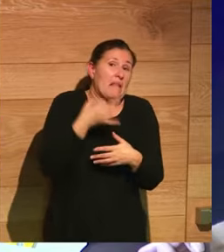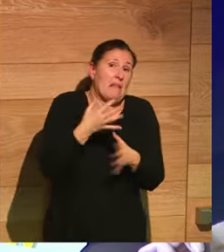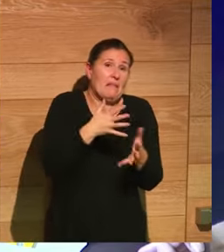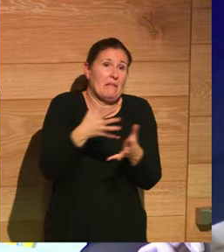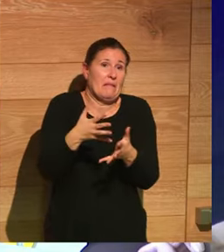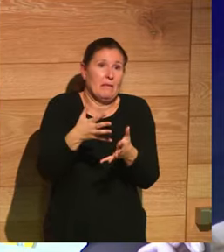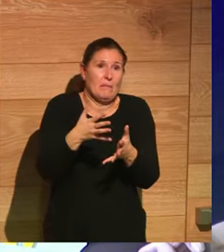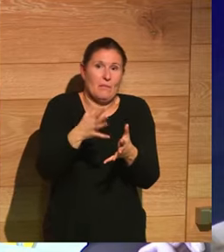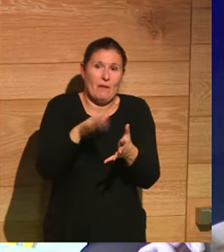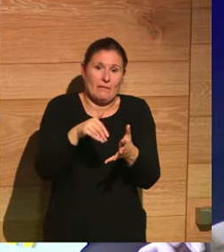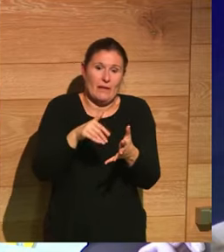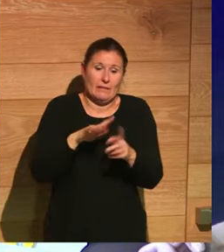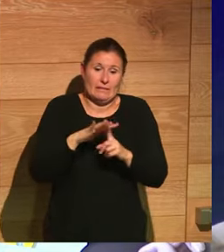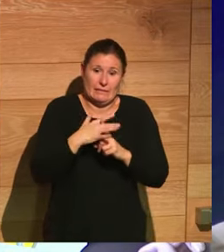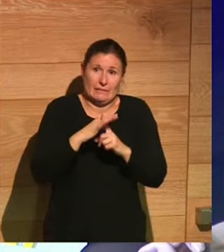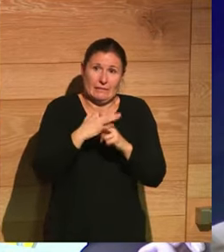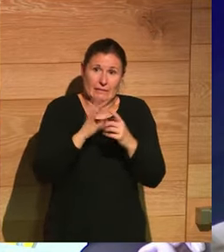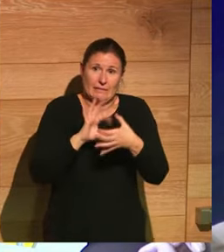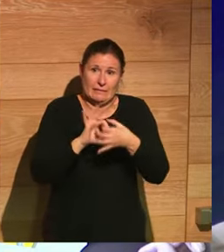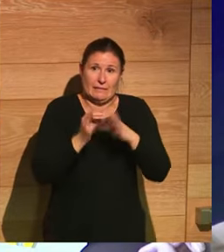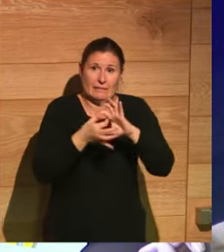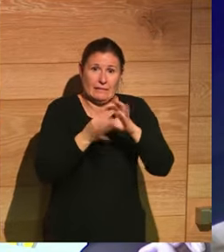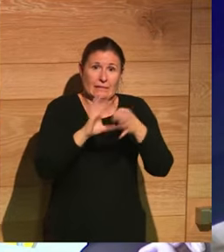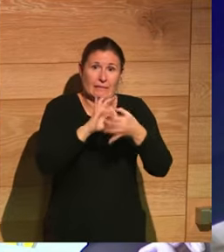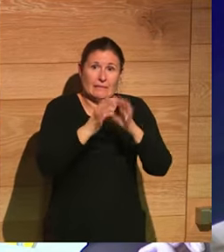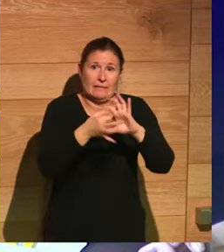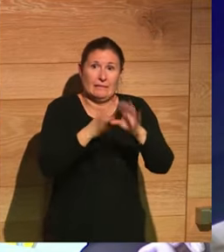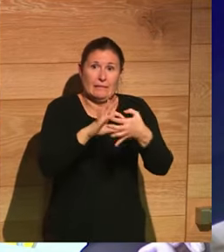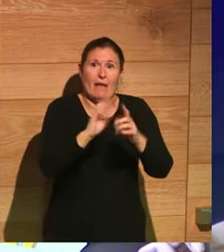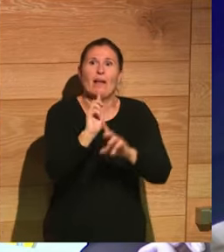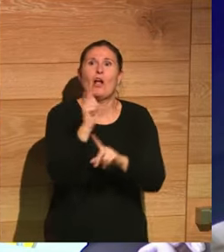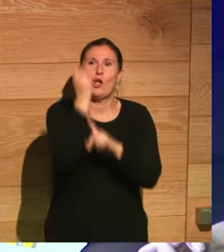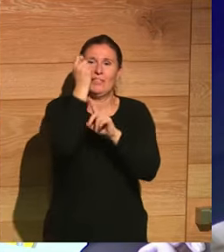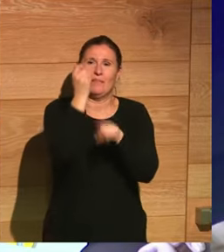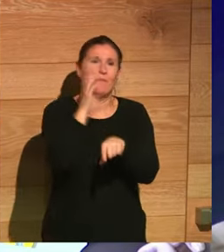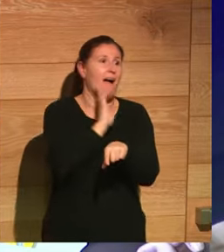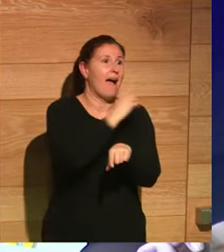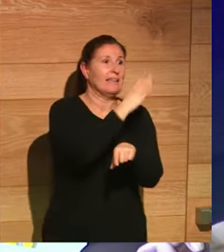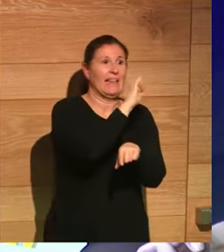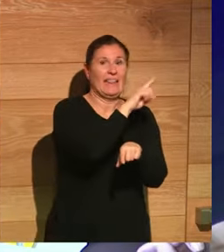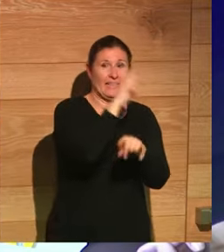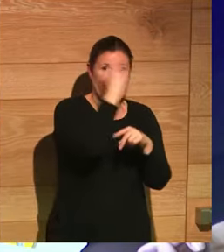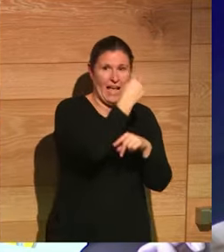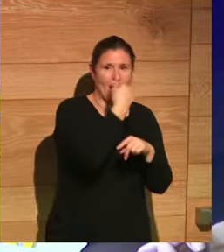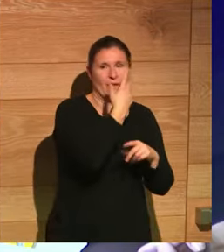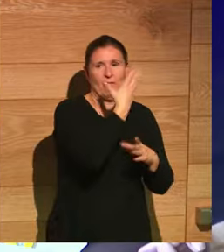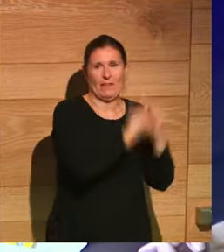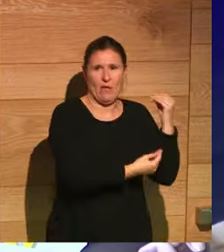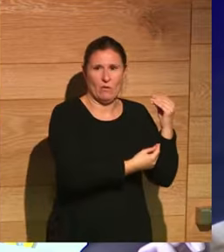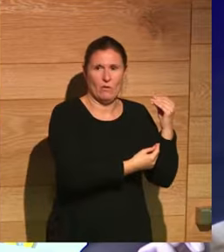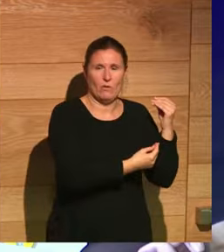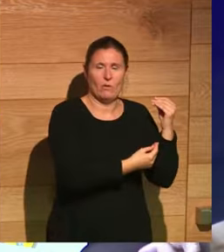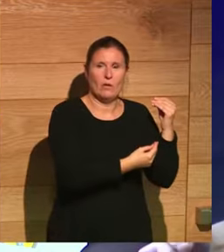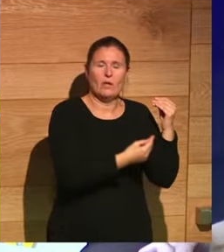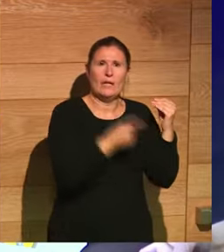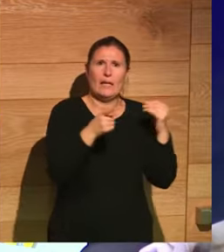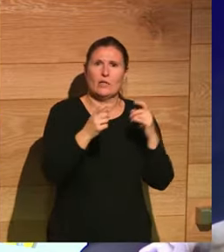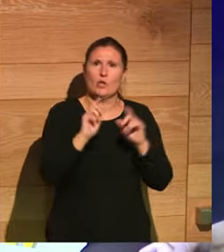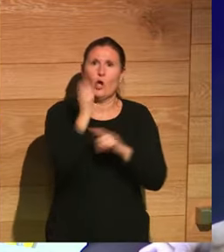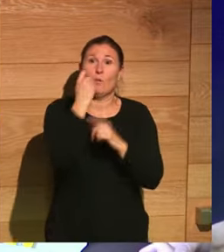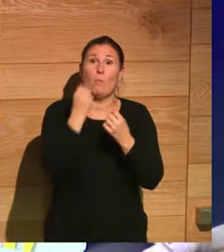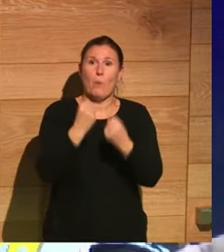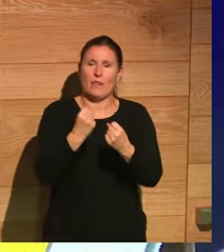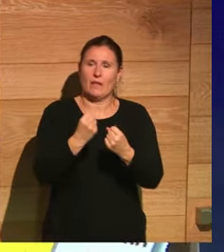pero que le llevan a conseguir algo en donde César había fallado. Llega a conseguir un poder unipersonal,